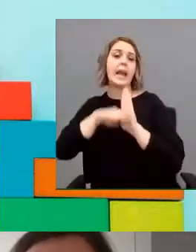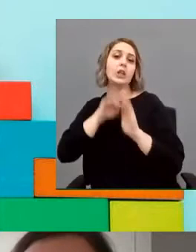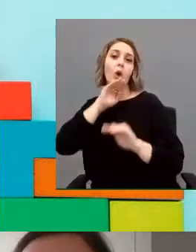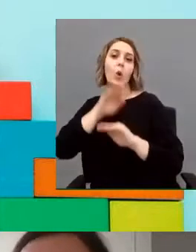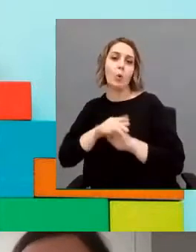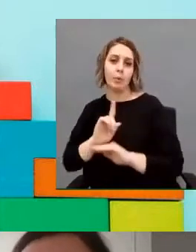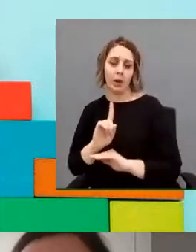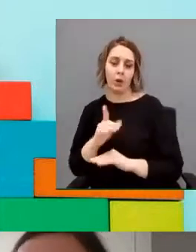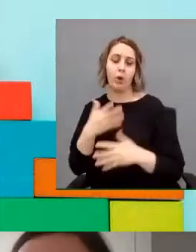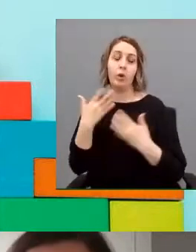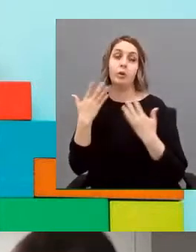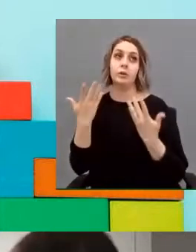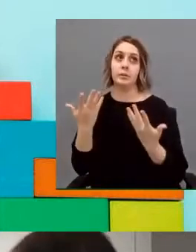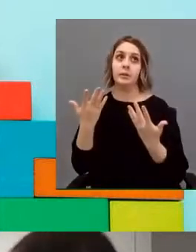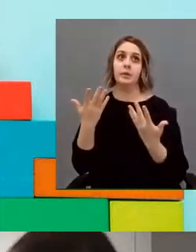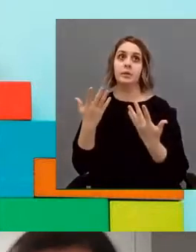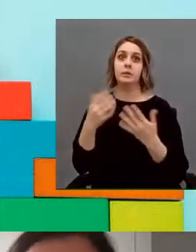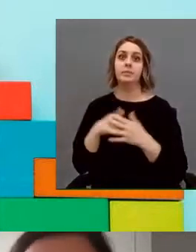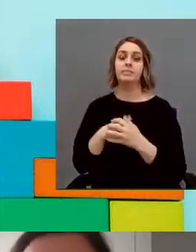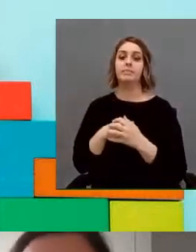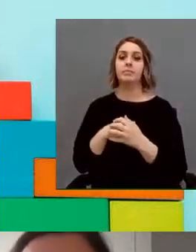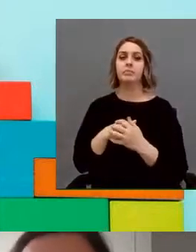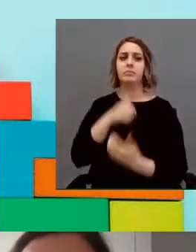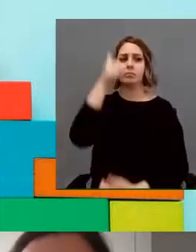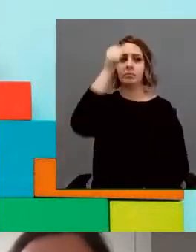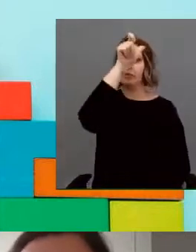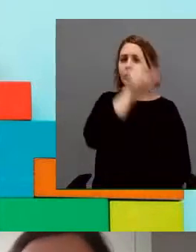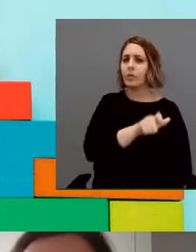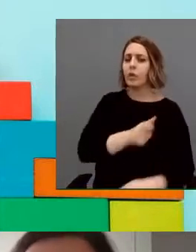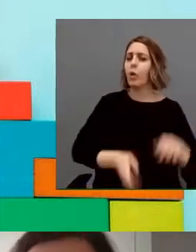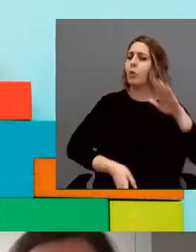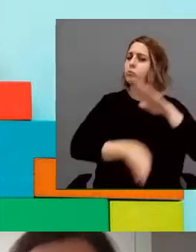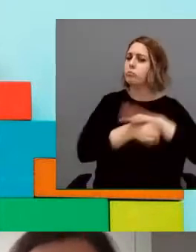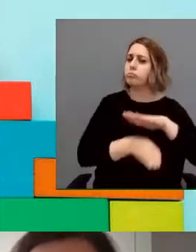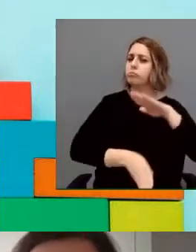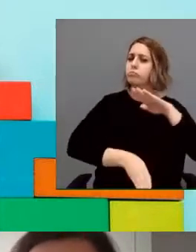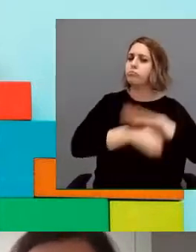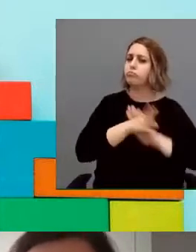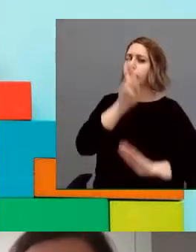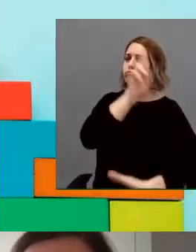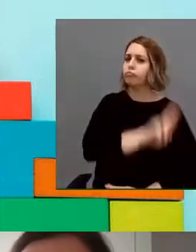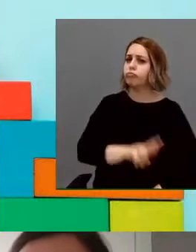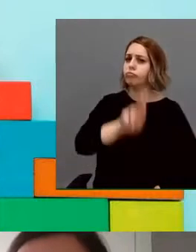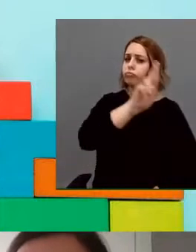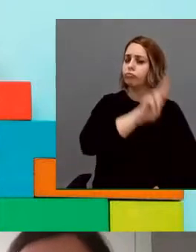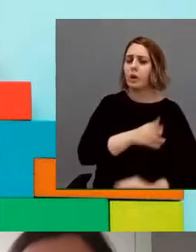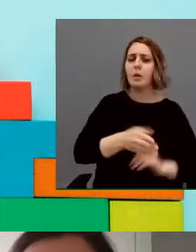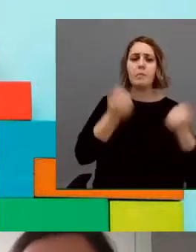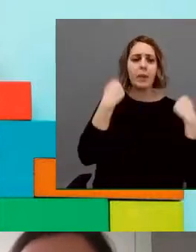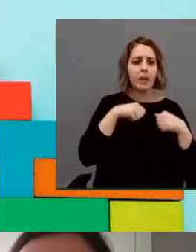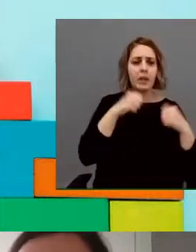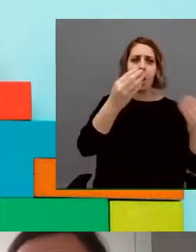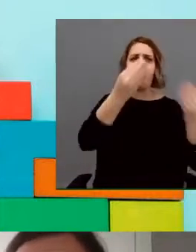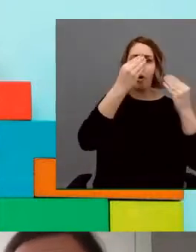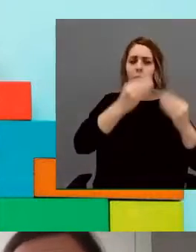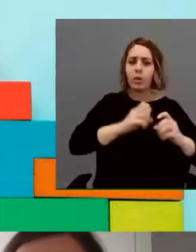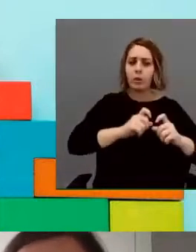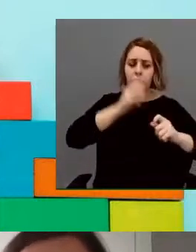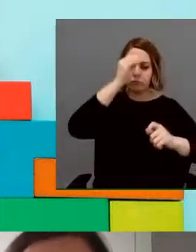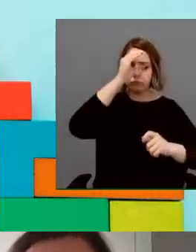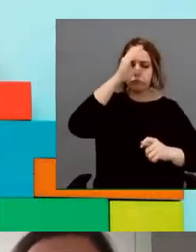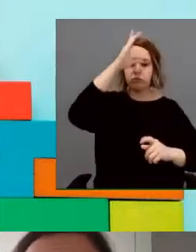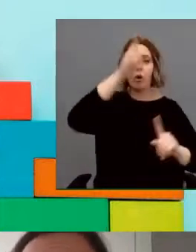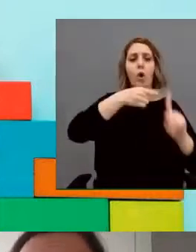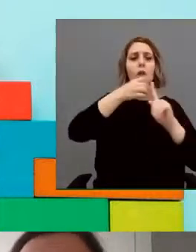y él sigue muy tenaz y sigue practicando y formándose para conseguir su objetivo.